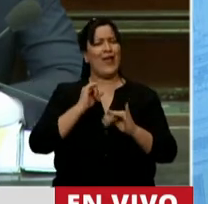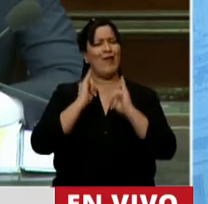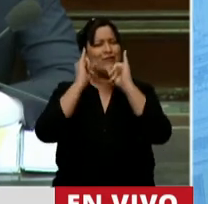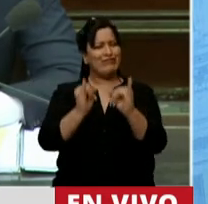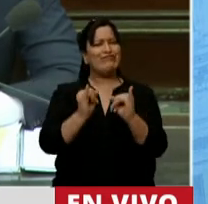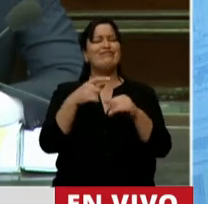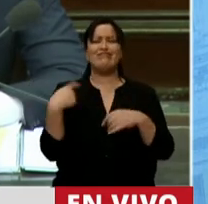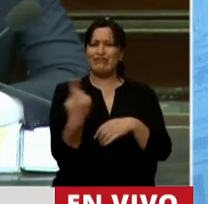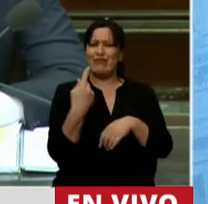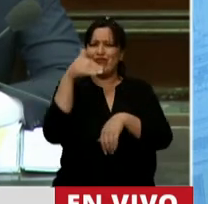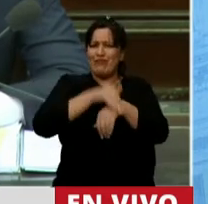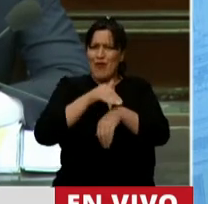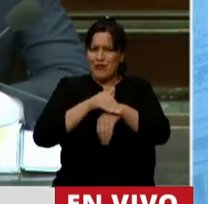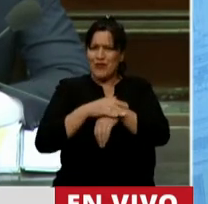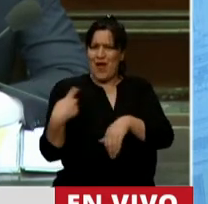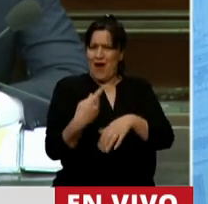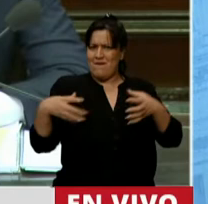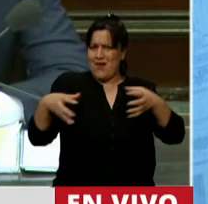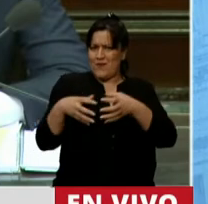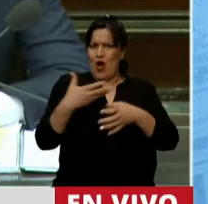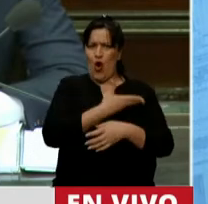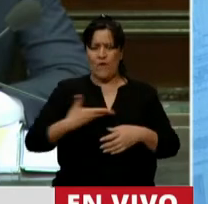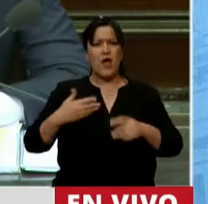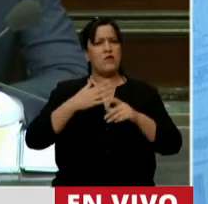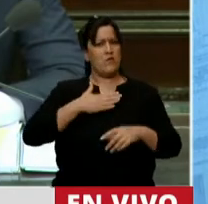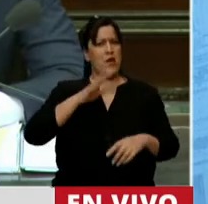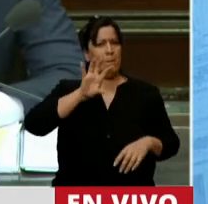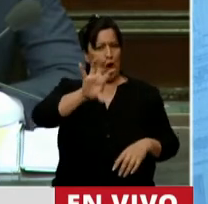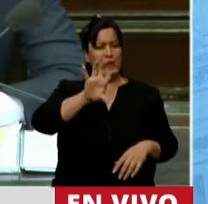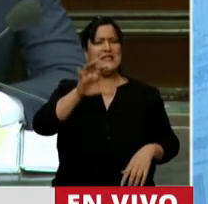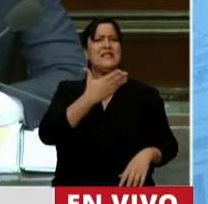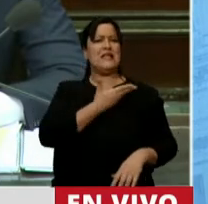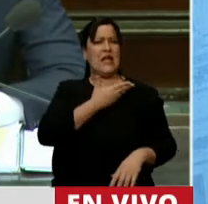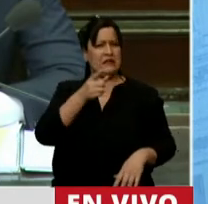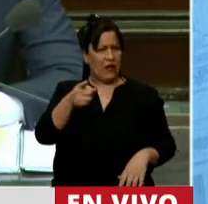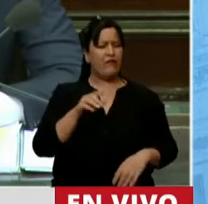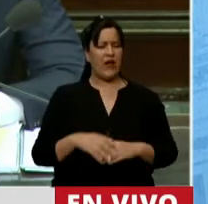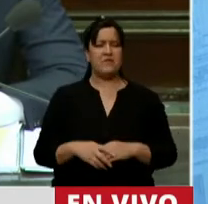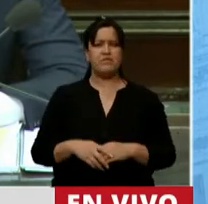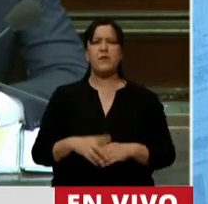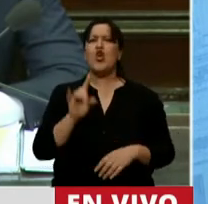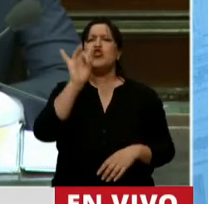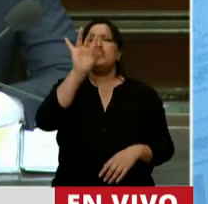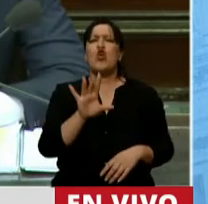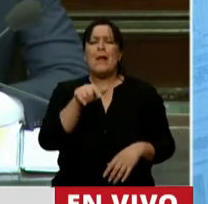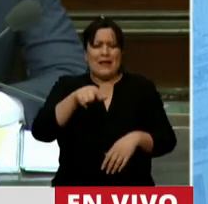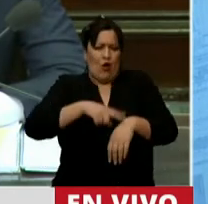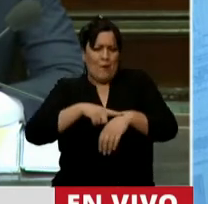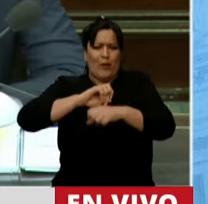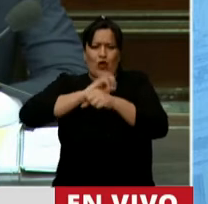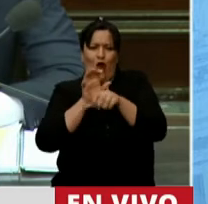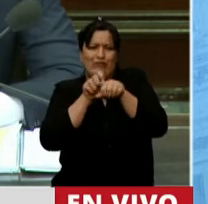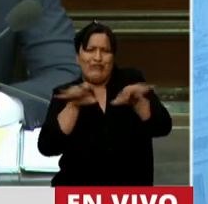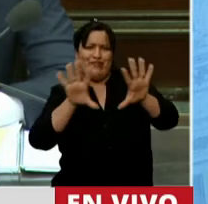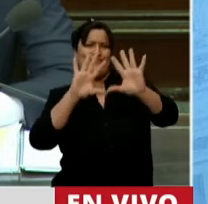compromiso de nuestro gobierno, especialmente con mi provincia, con la provincia de Santa Fe, pero no solamente en el tiempo de pandemia,